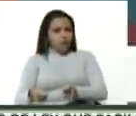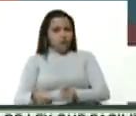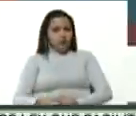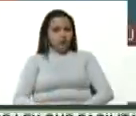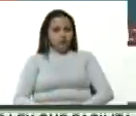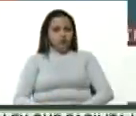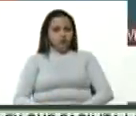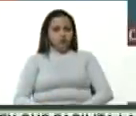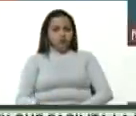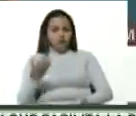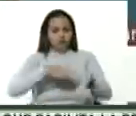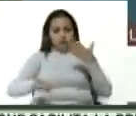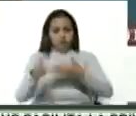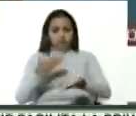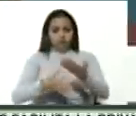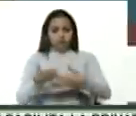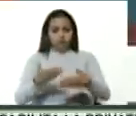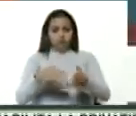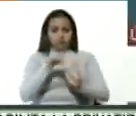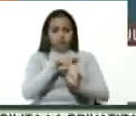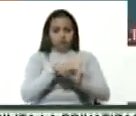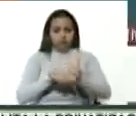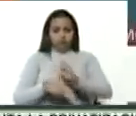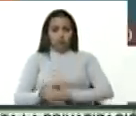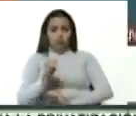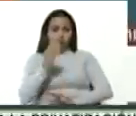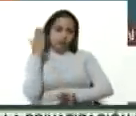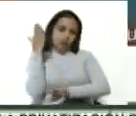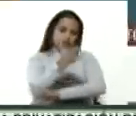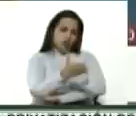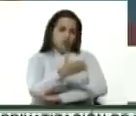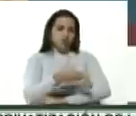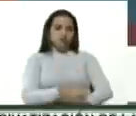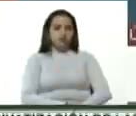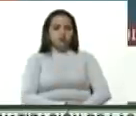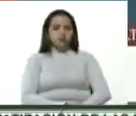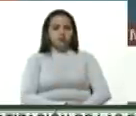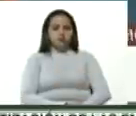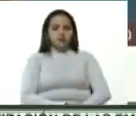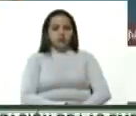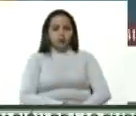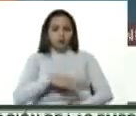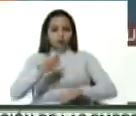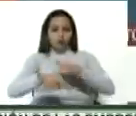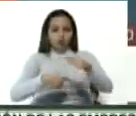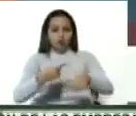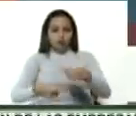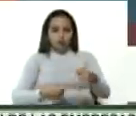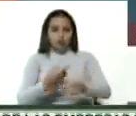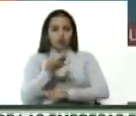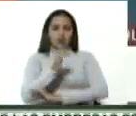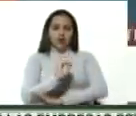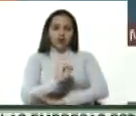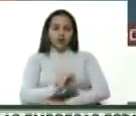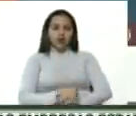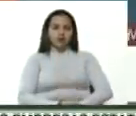medidas coercitivas, unilaterales o sanciones, cuyos efectos constituyen